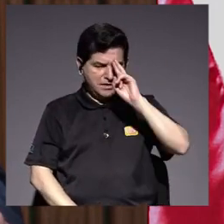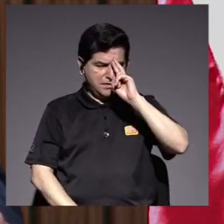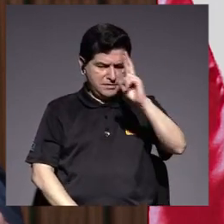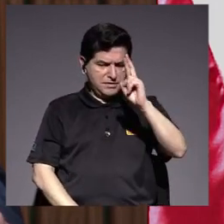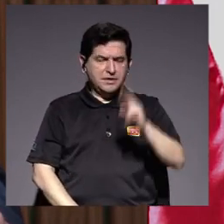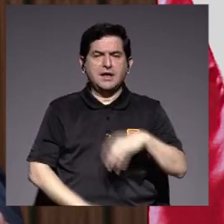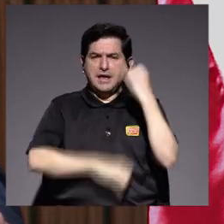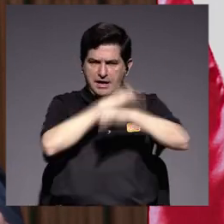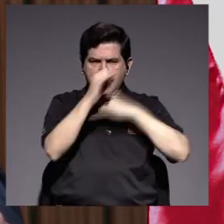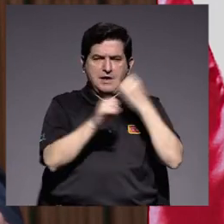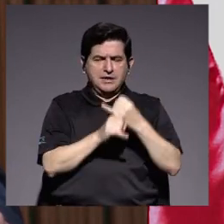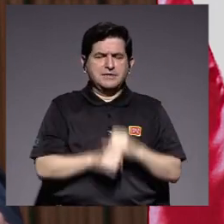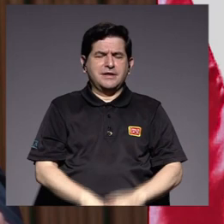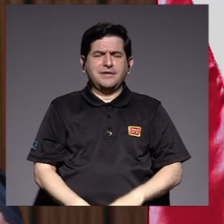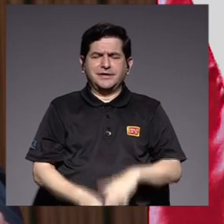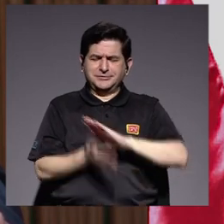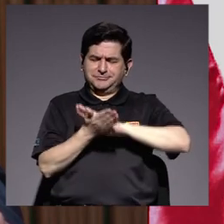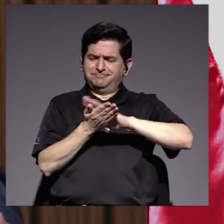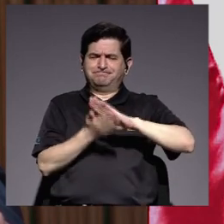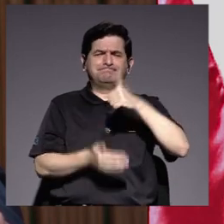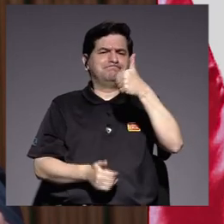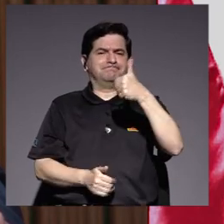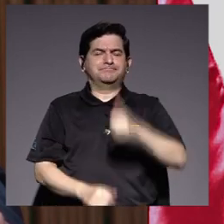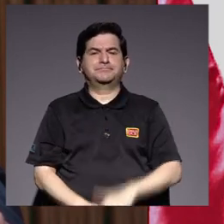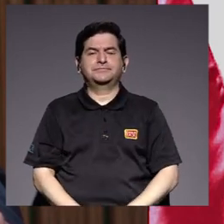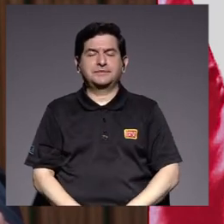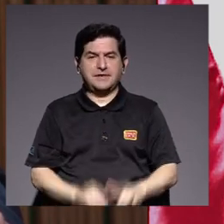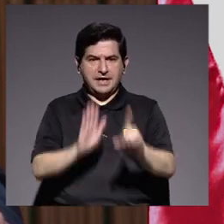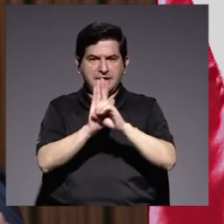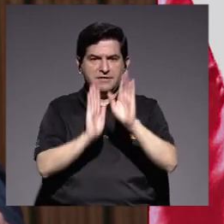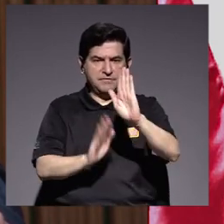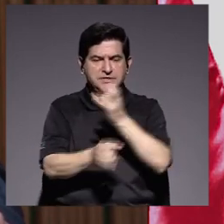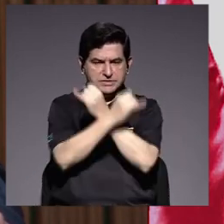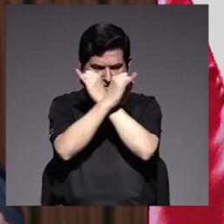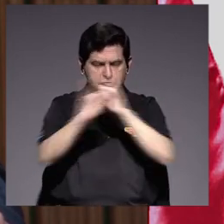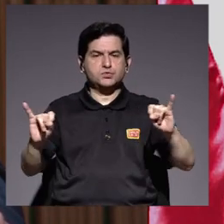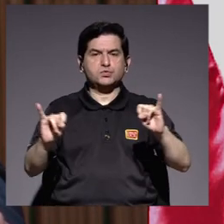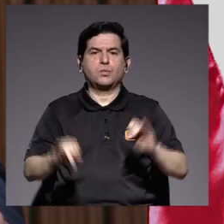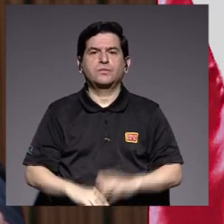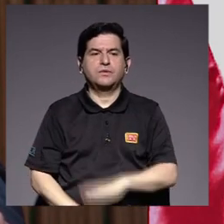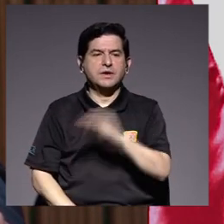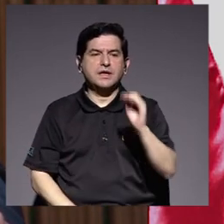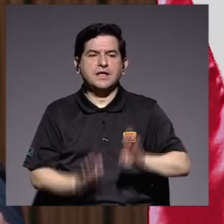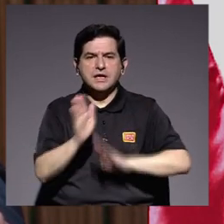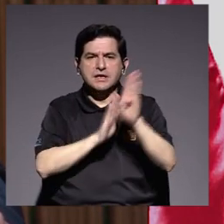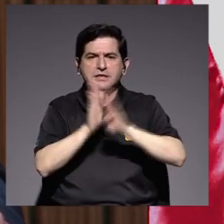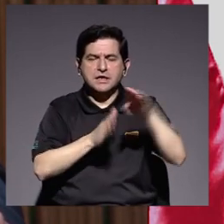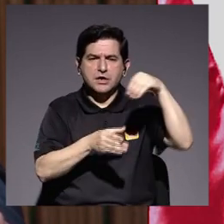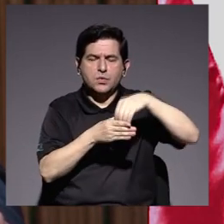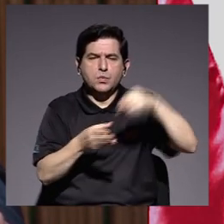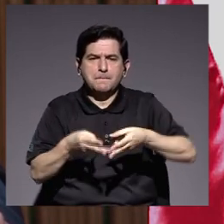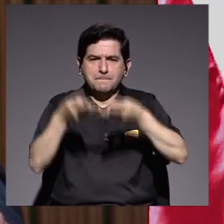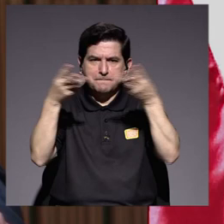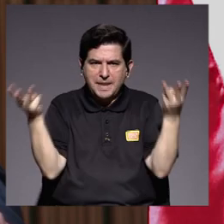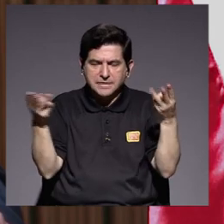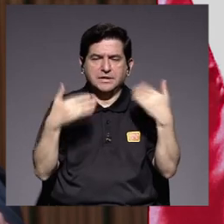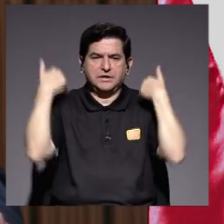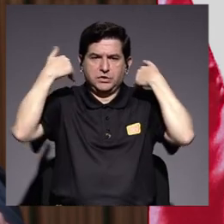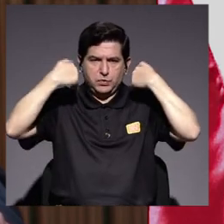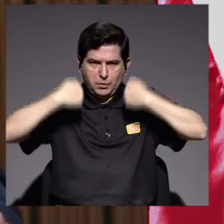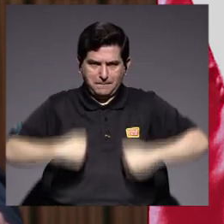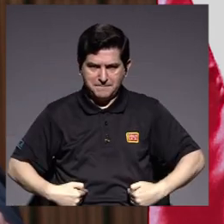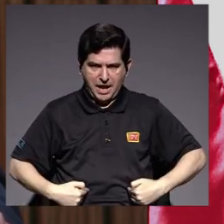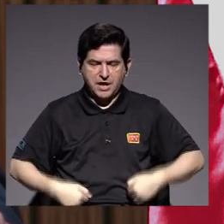internacional impecable, defensora de su autonomía y en la cual desarrollamos los recursos materiales y humanos